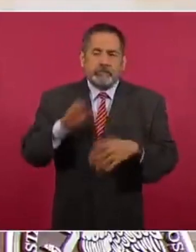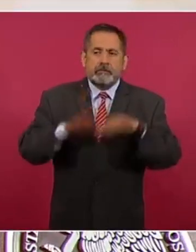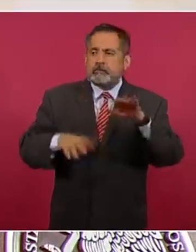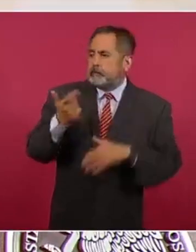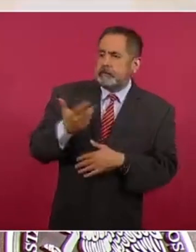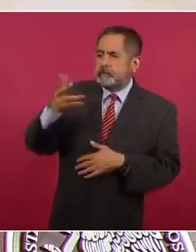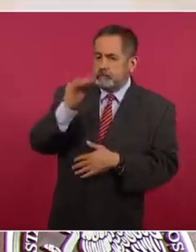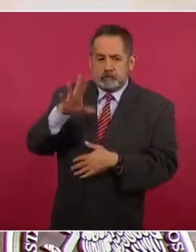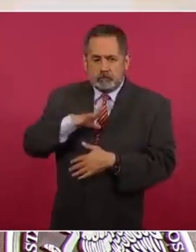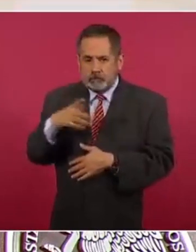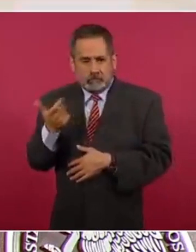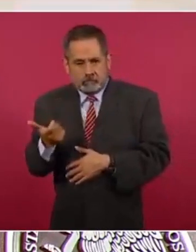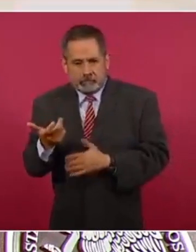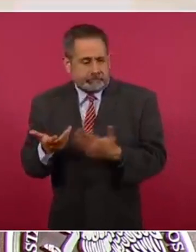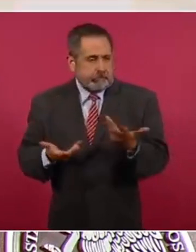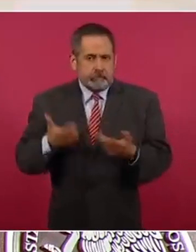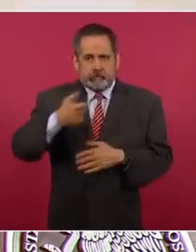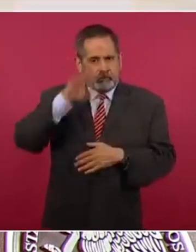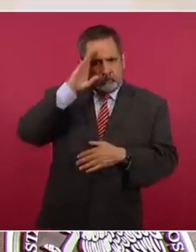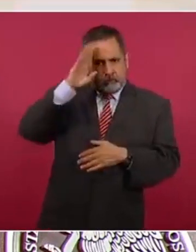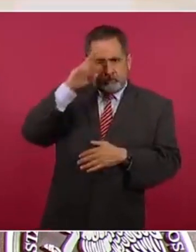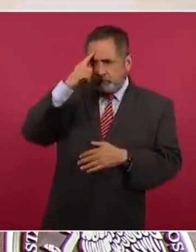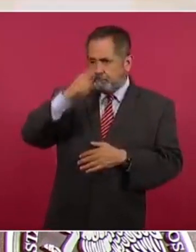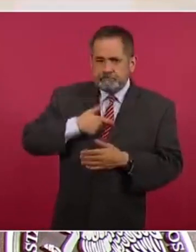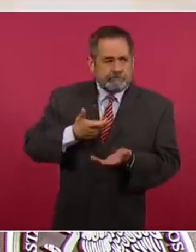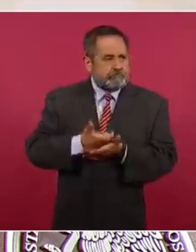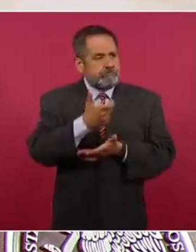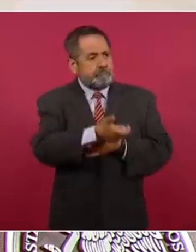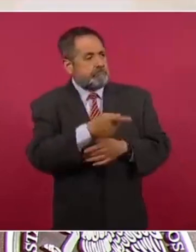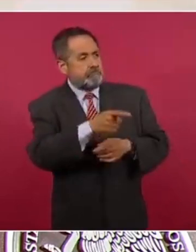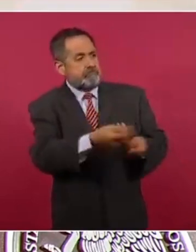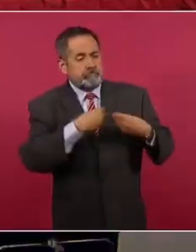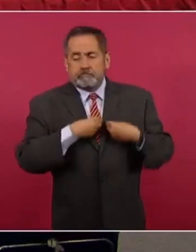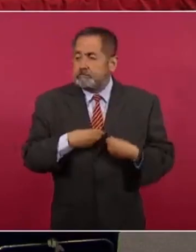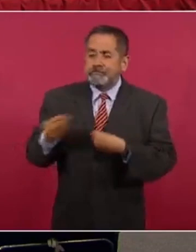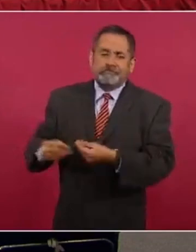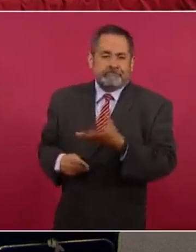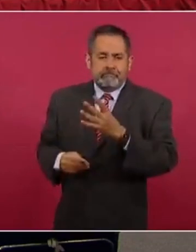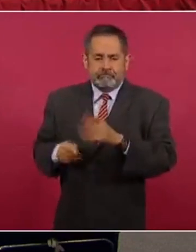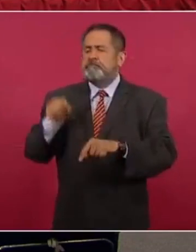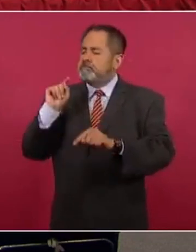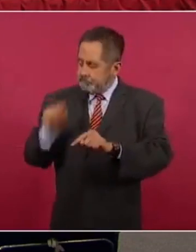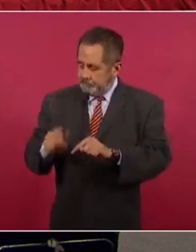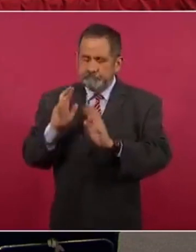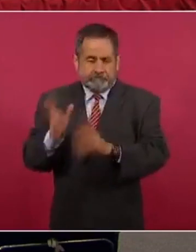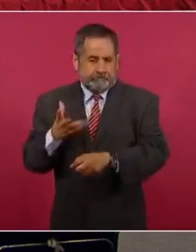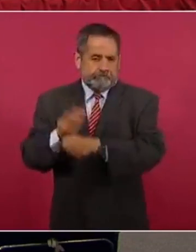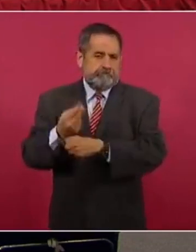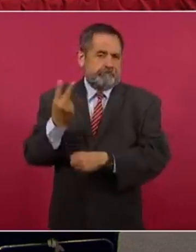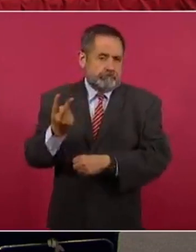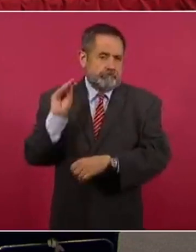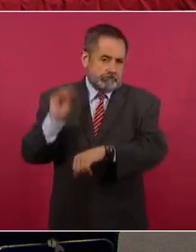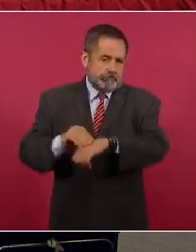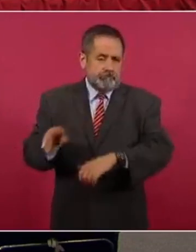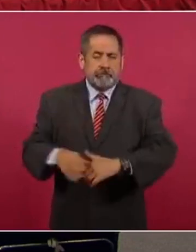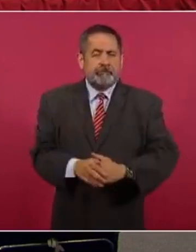un gasto catastrófico para su economía. También, en la siguiente, lo podemos